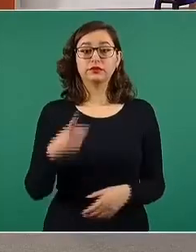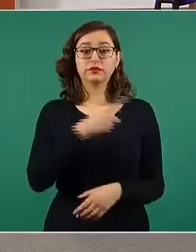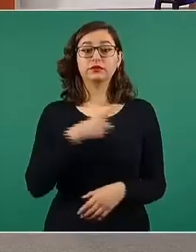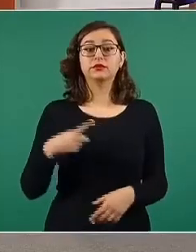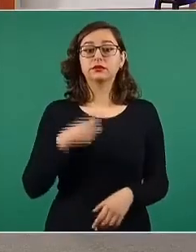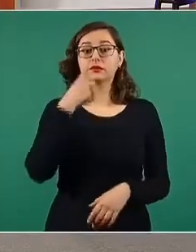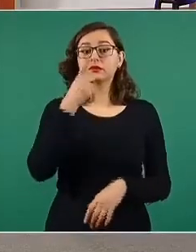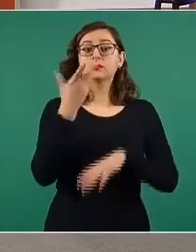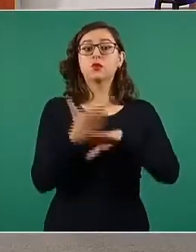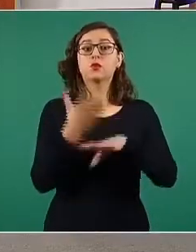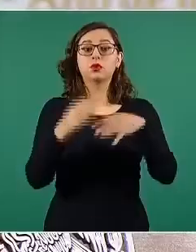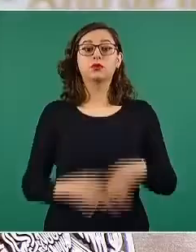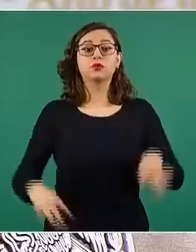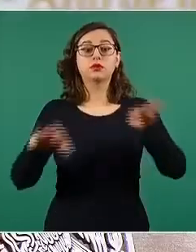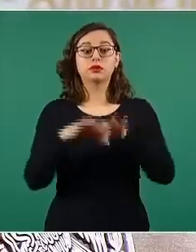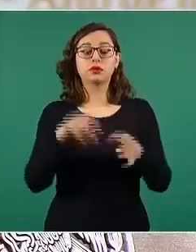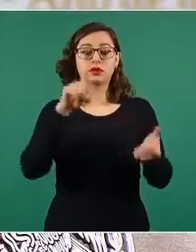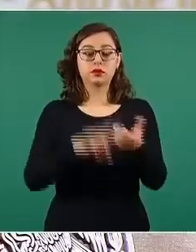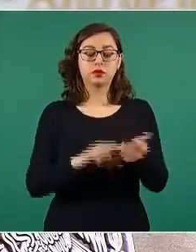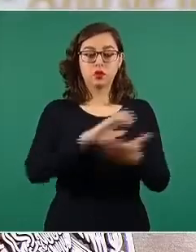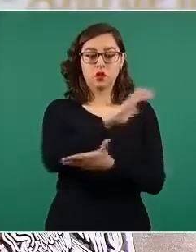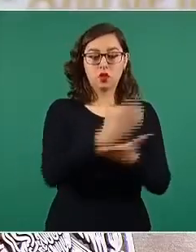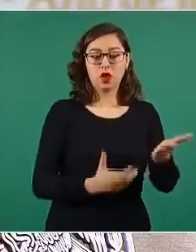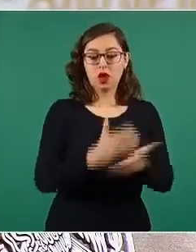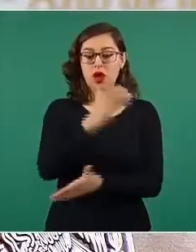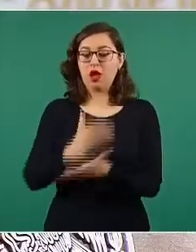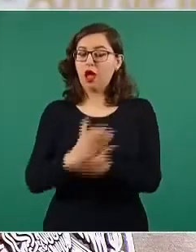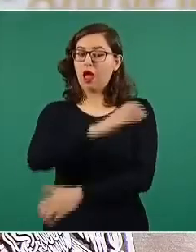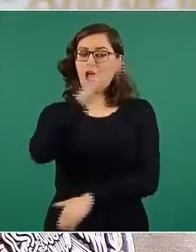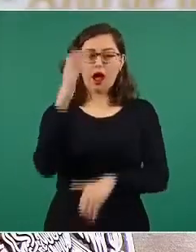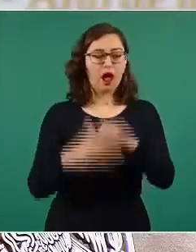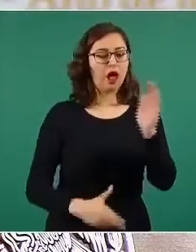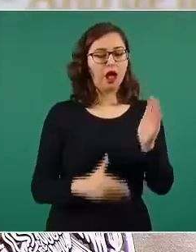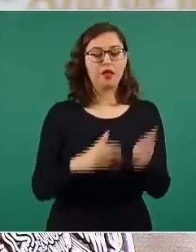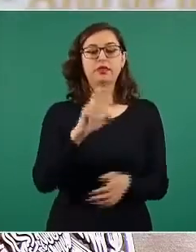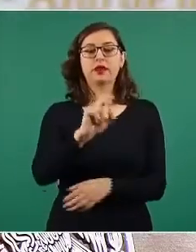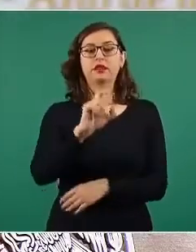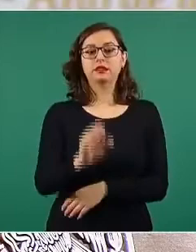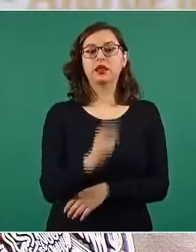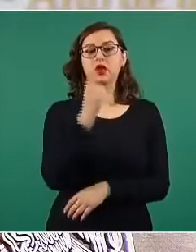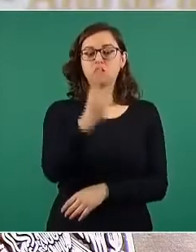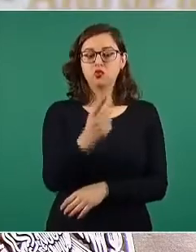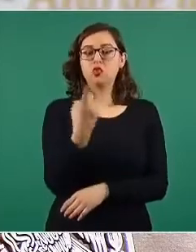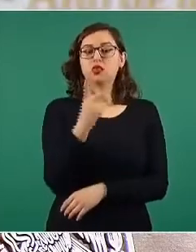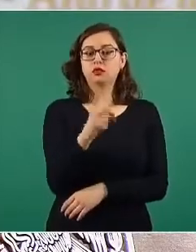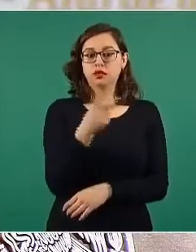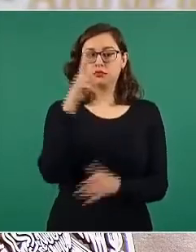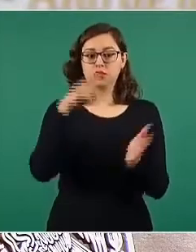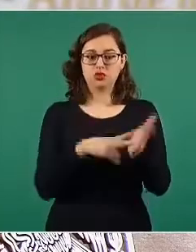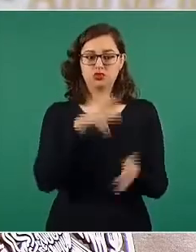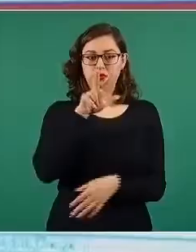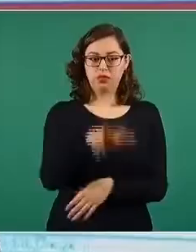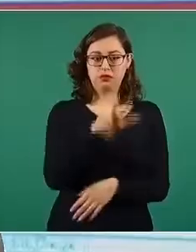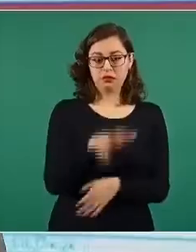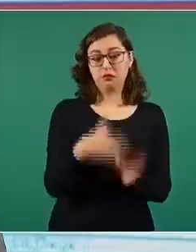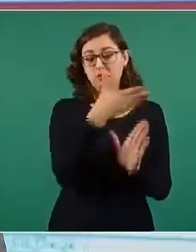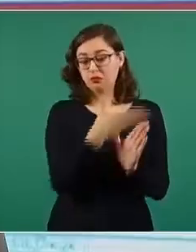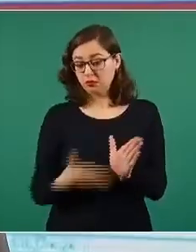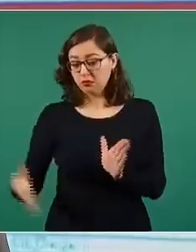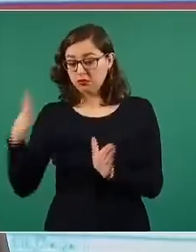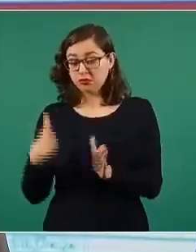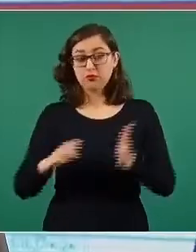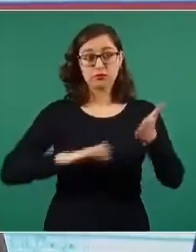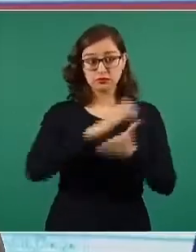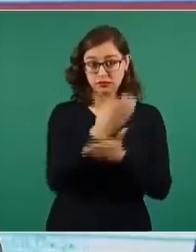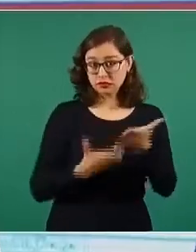señalar que las contrataciones concluyen el 31 de diciembre del año 2018 y que durante la administración del presidente López Obrador, estos